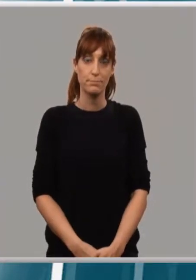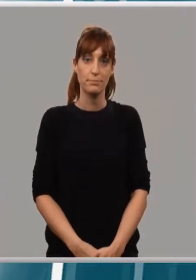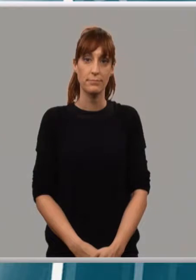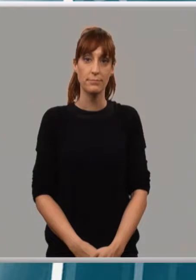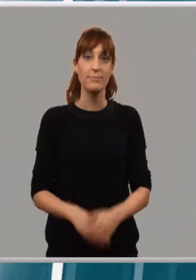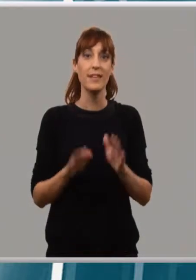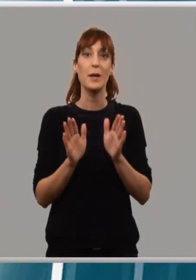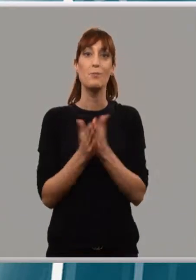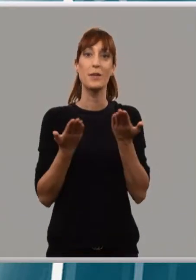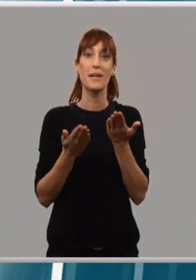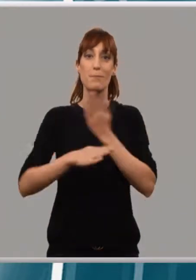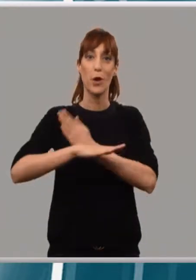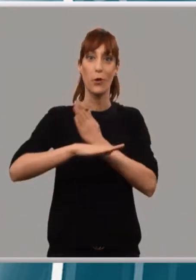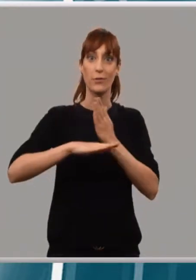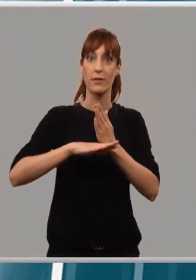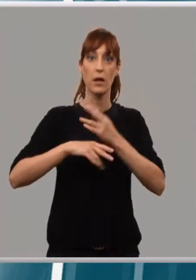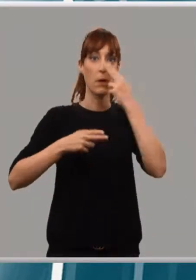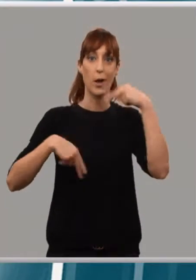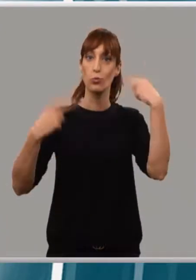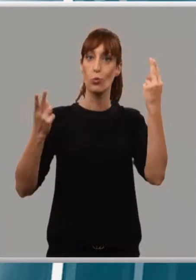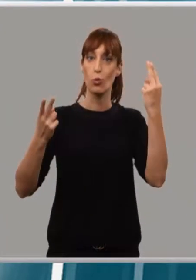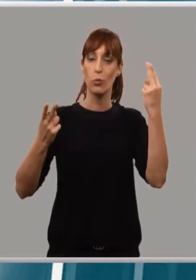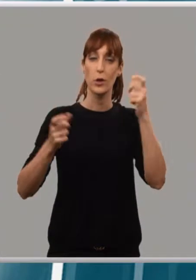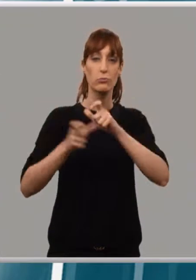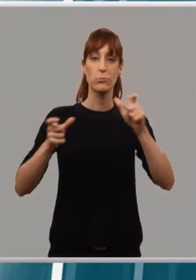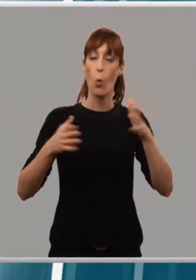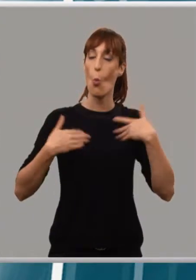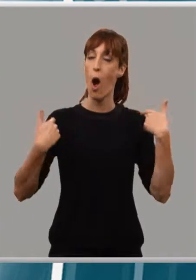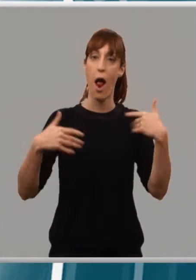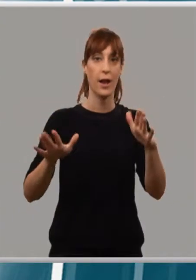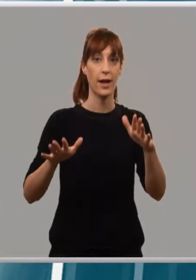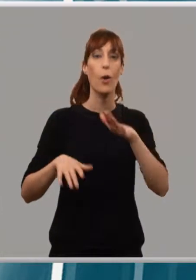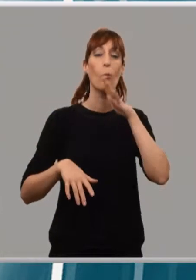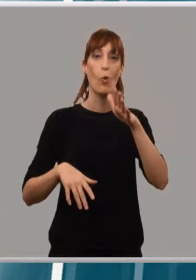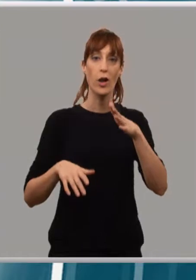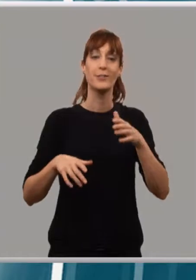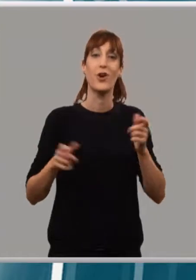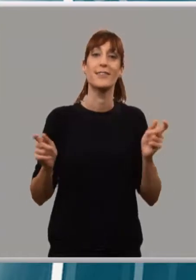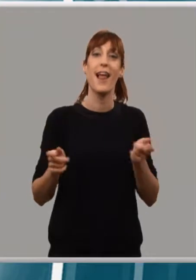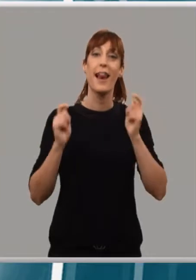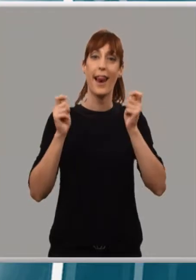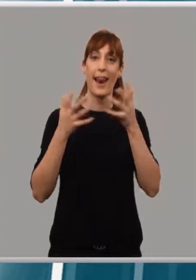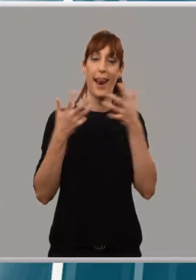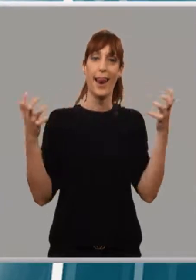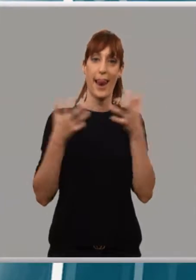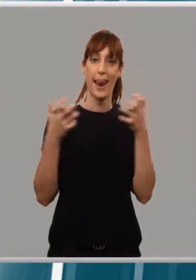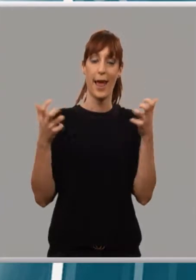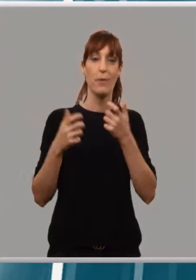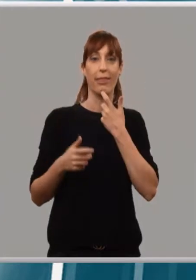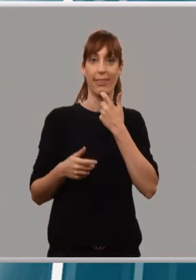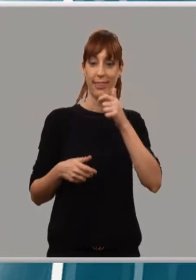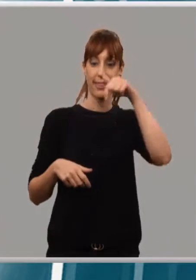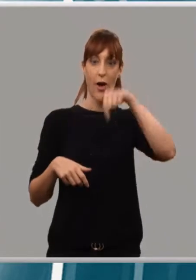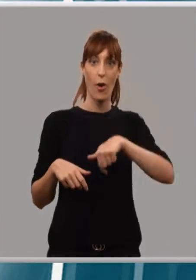Bibliotecas para todos los públicos. Es el lema del Día Internacional de las Bibliotecas que se celebra el próximo jueves 24 de